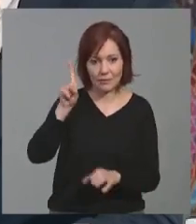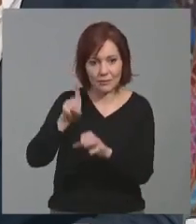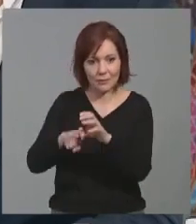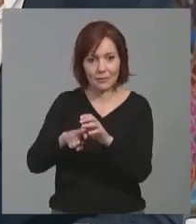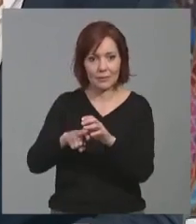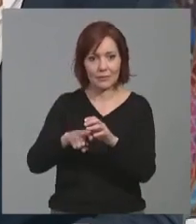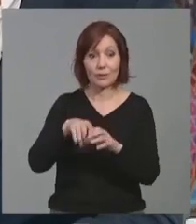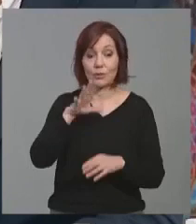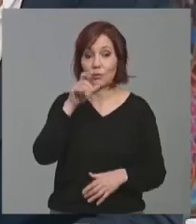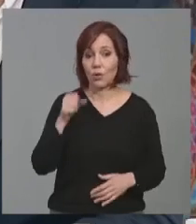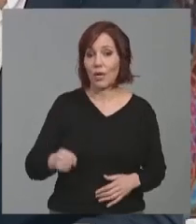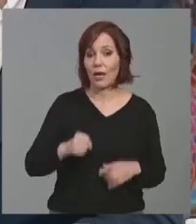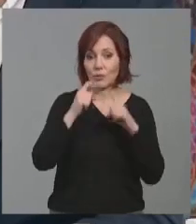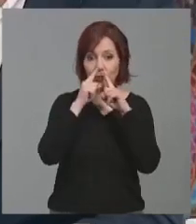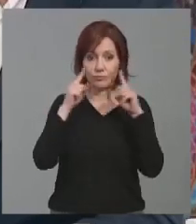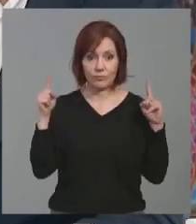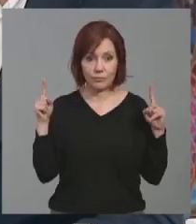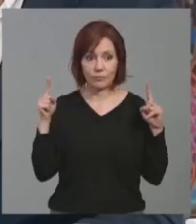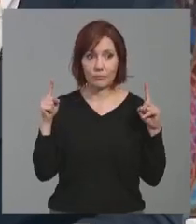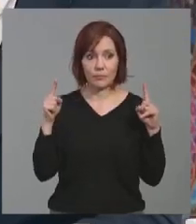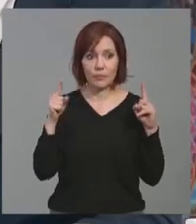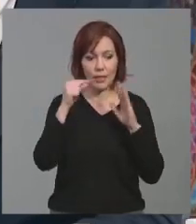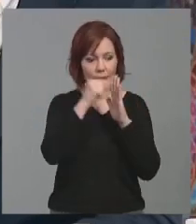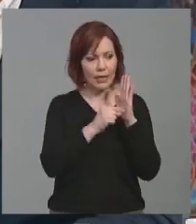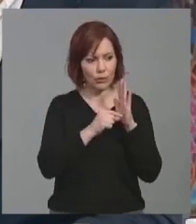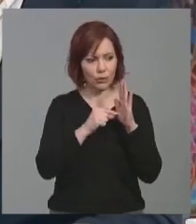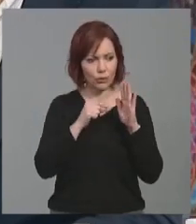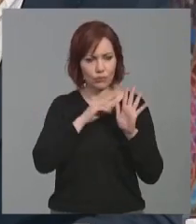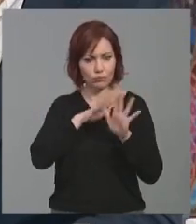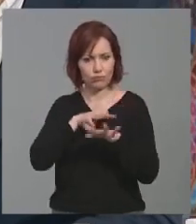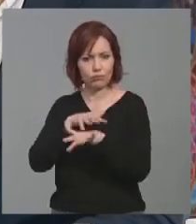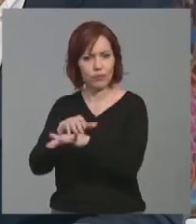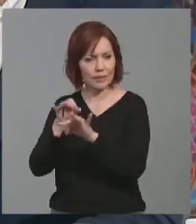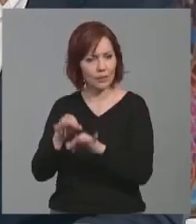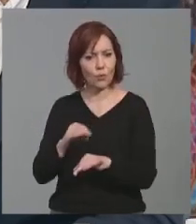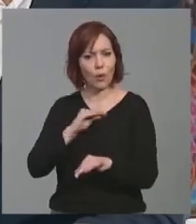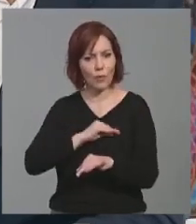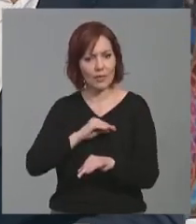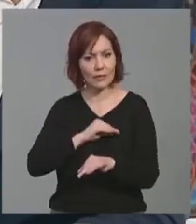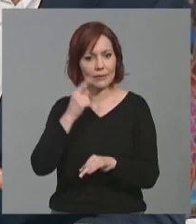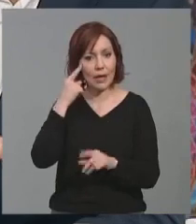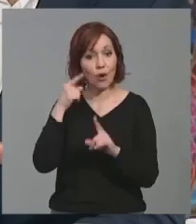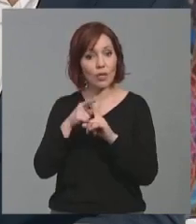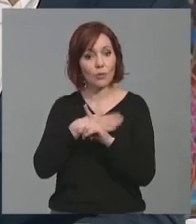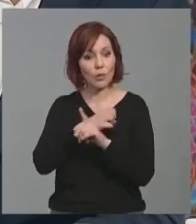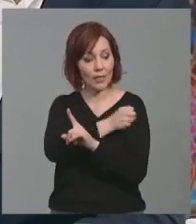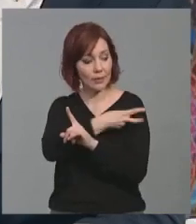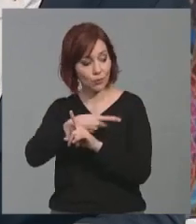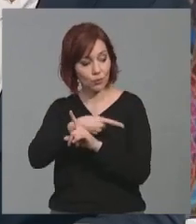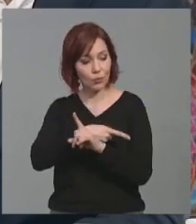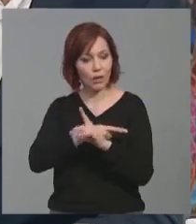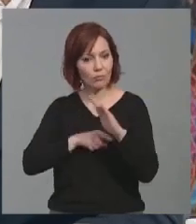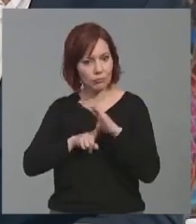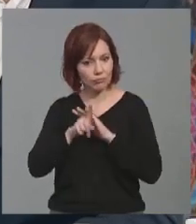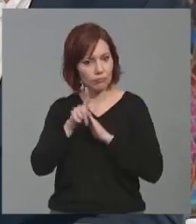bueno, que después del año jubilar, al margen de las cifras de peregrinos, que serán muchísimas, pues, hayamos crecido, Hayamos puesto, pues, otro